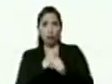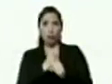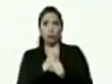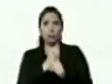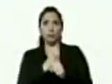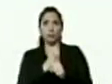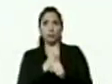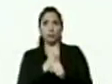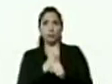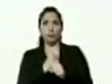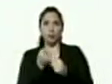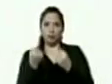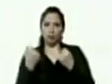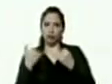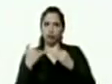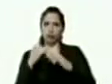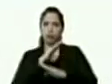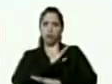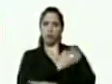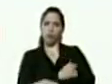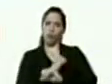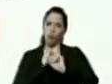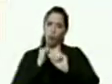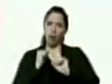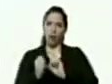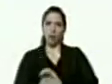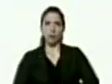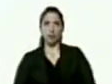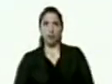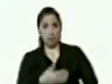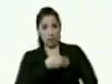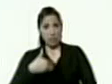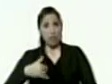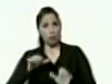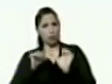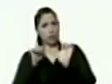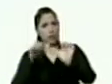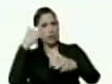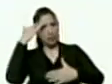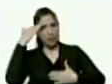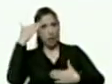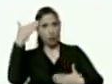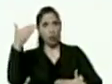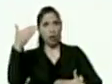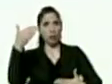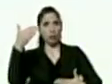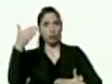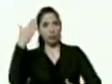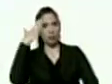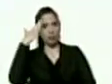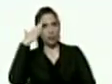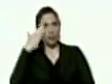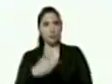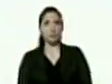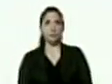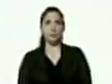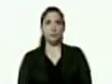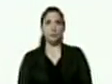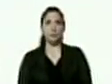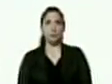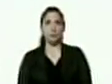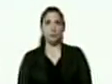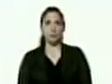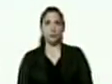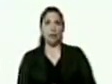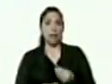con mucha firmeza quiero seguir saludando porque sé que bueno está siendo